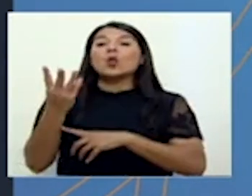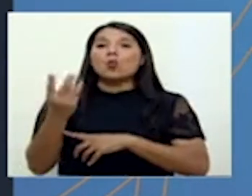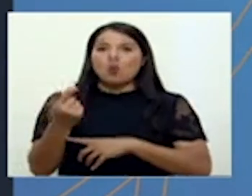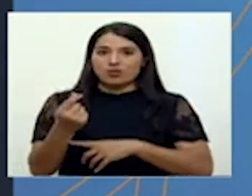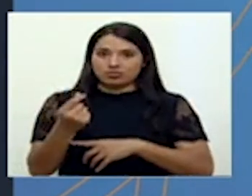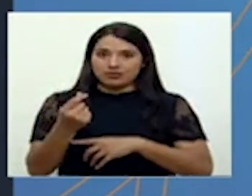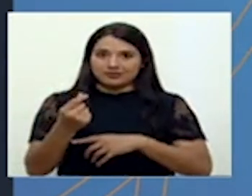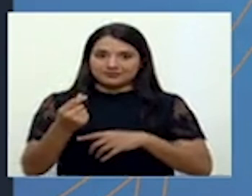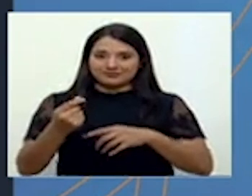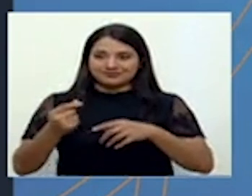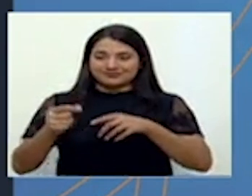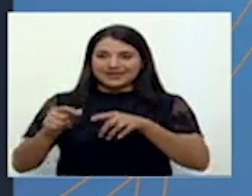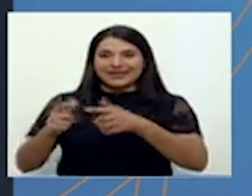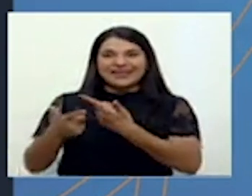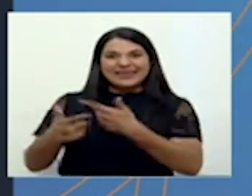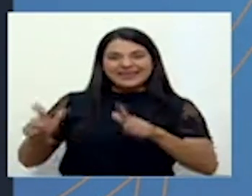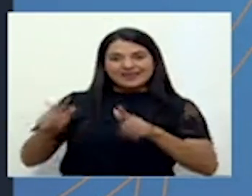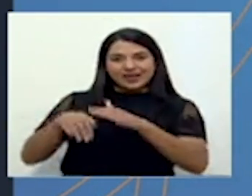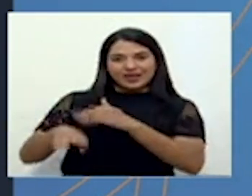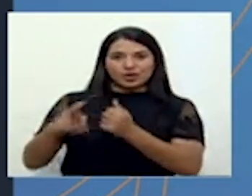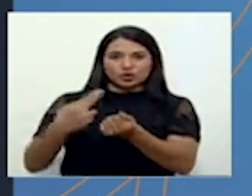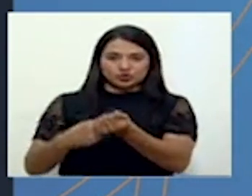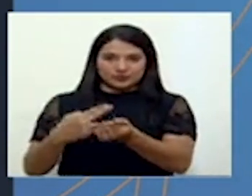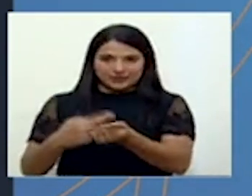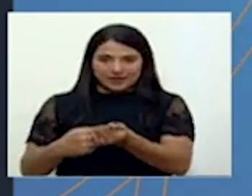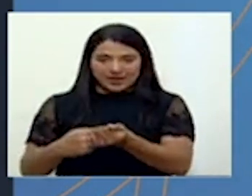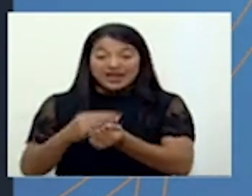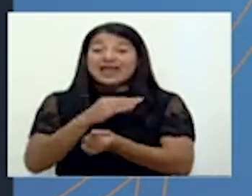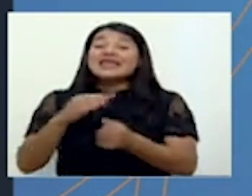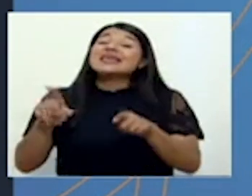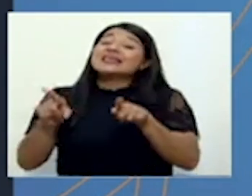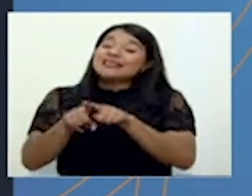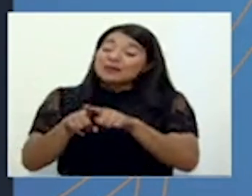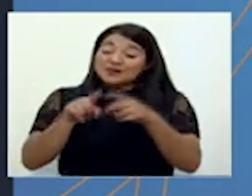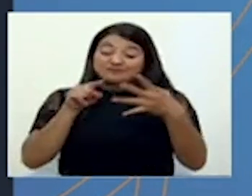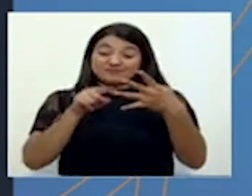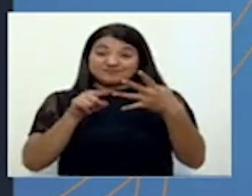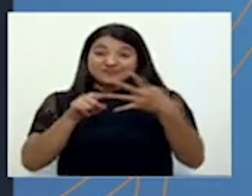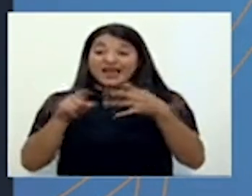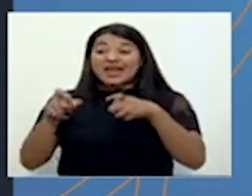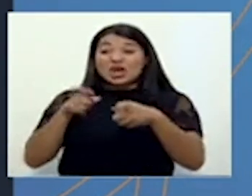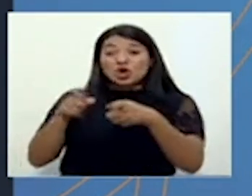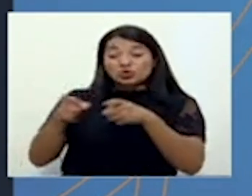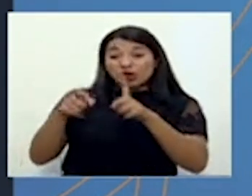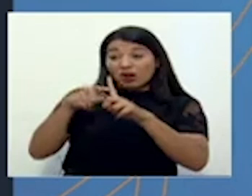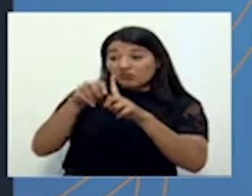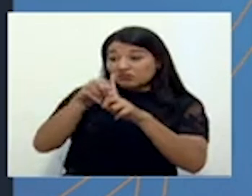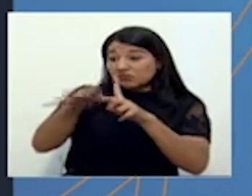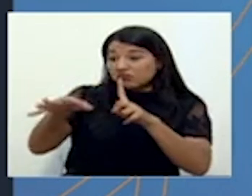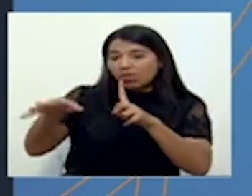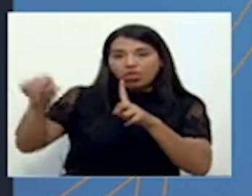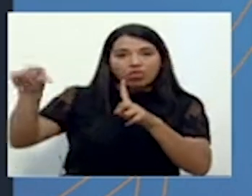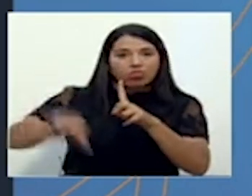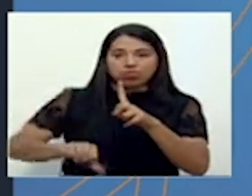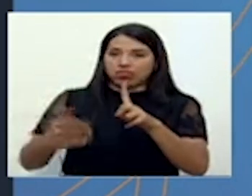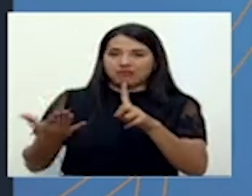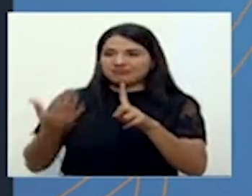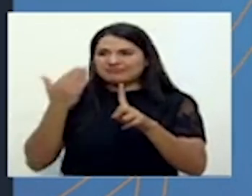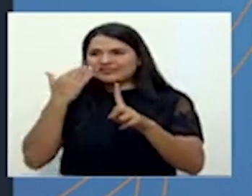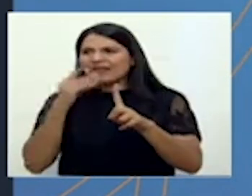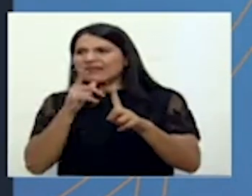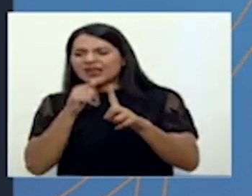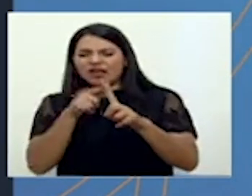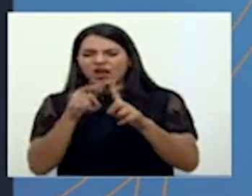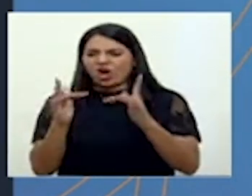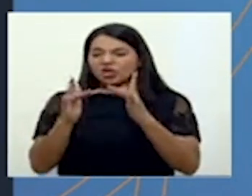Y además, el control sobre los nexos y el aislamiento de los casos tiende a ser bajo. Estas son las características